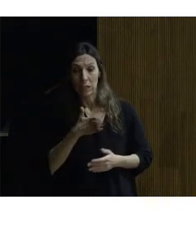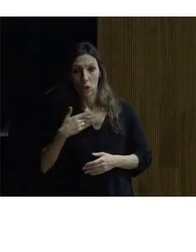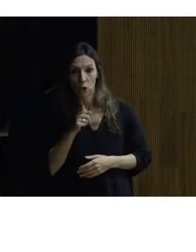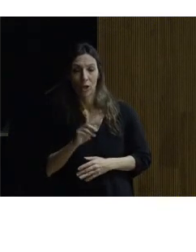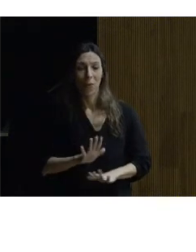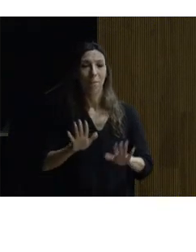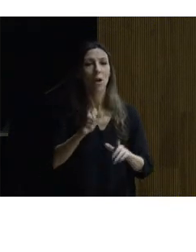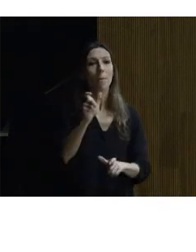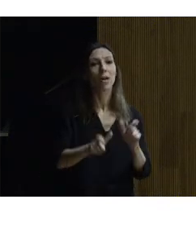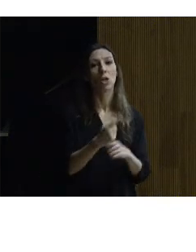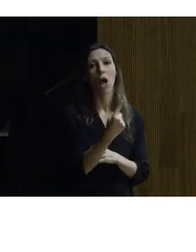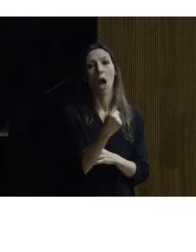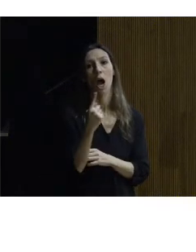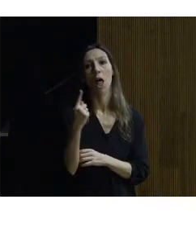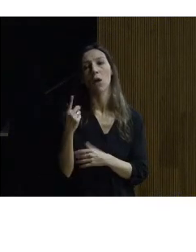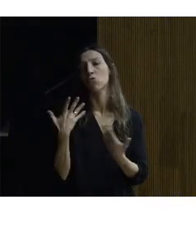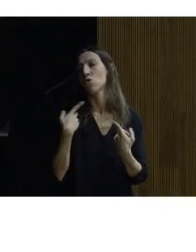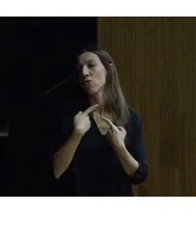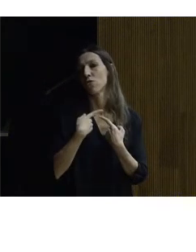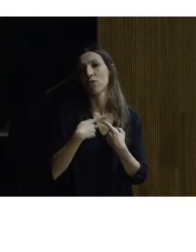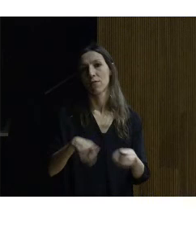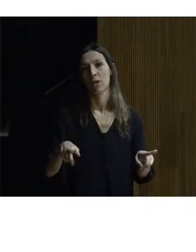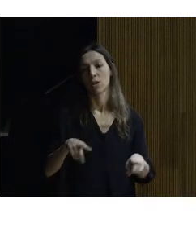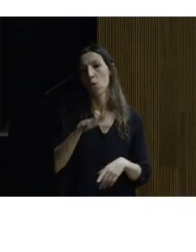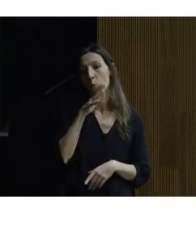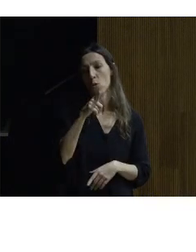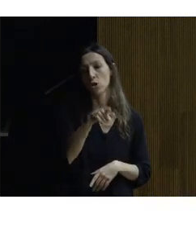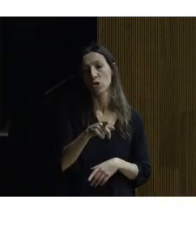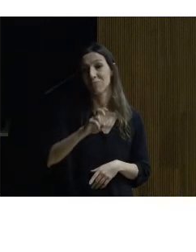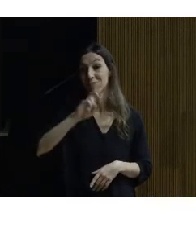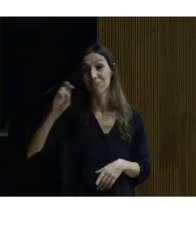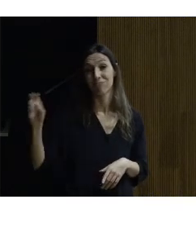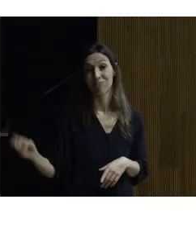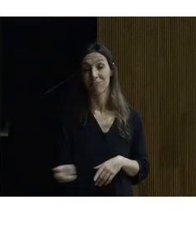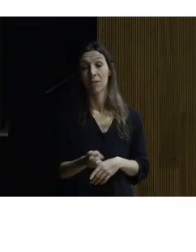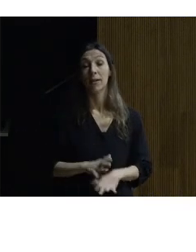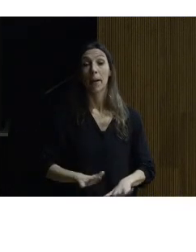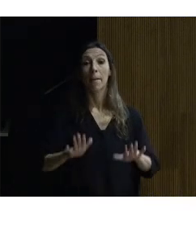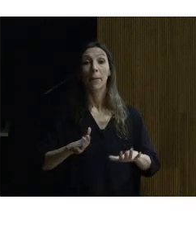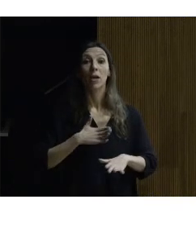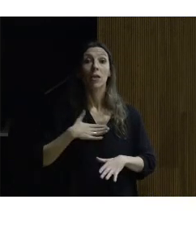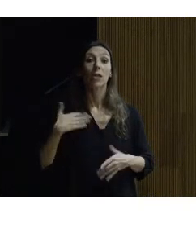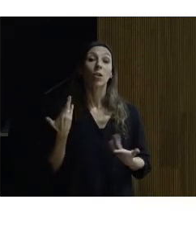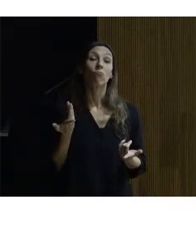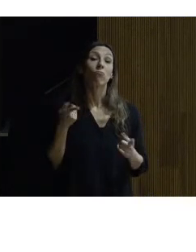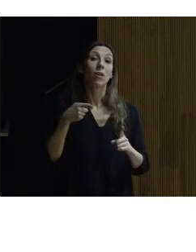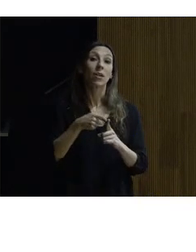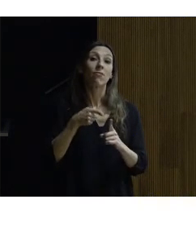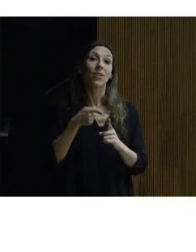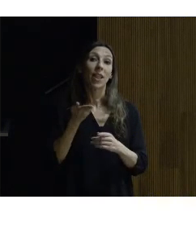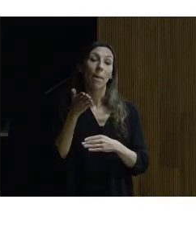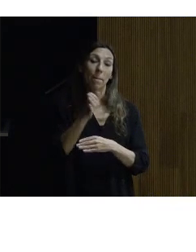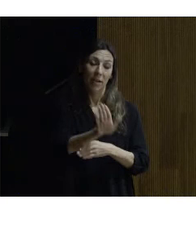cada persona digamos es diferente por tanto somos diversos pero quería traer esta referencia de Leonardo